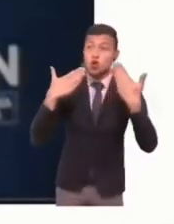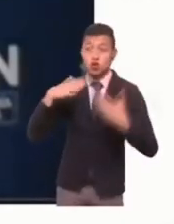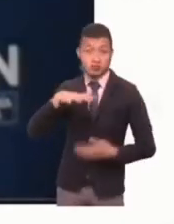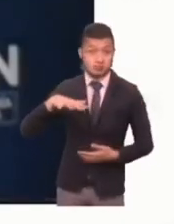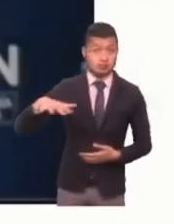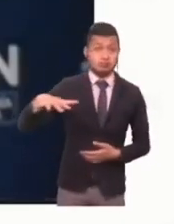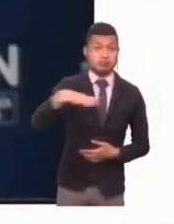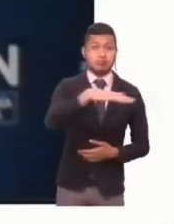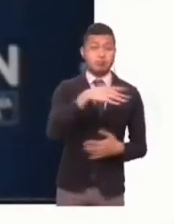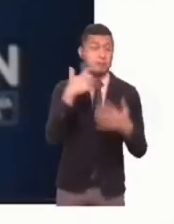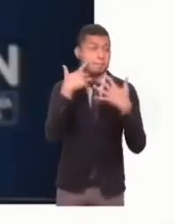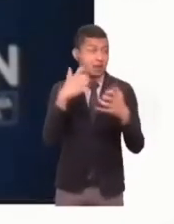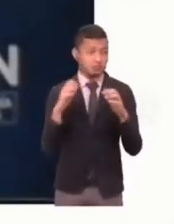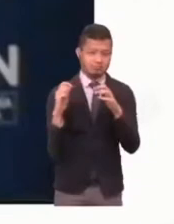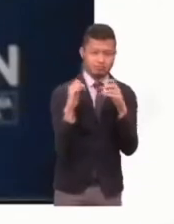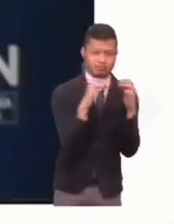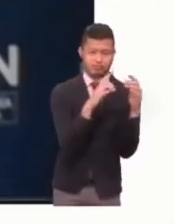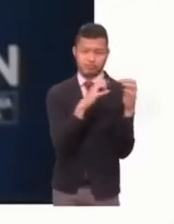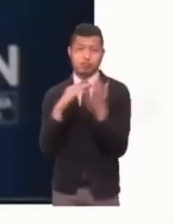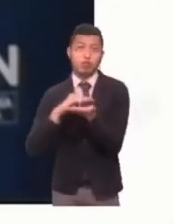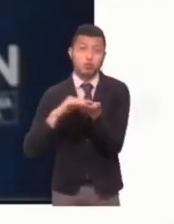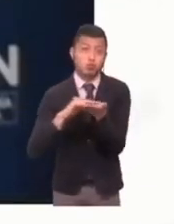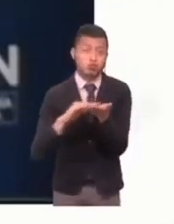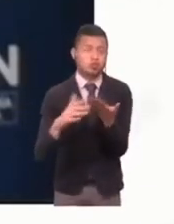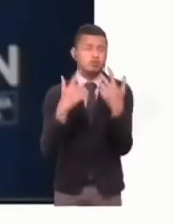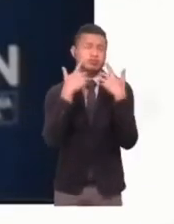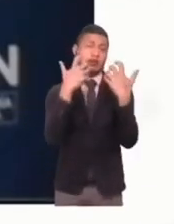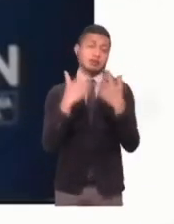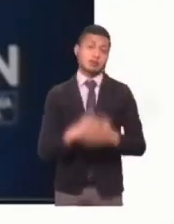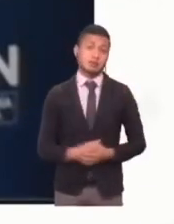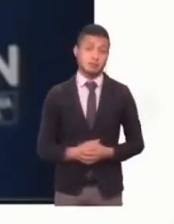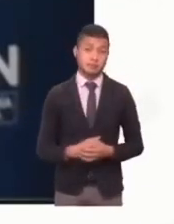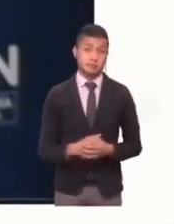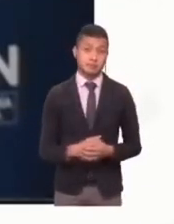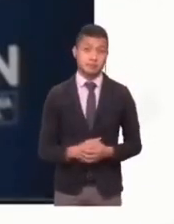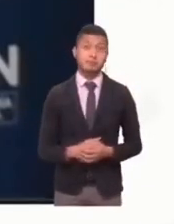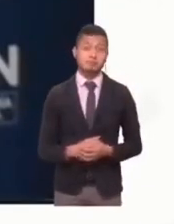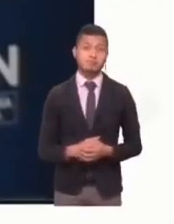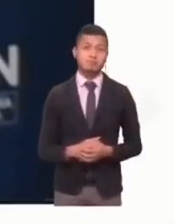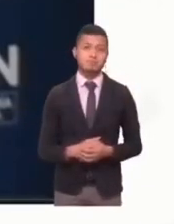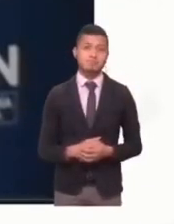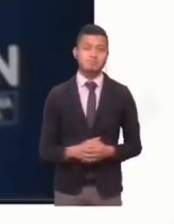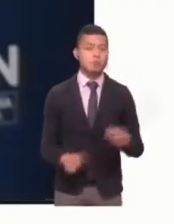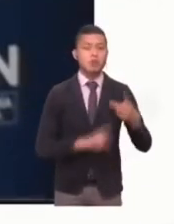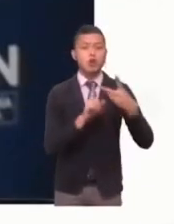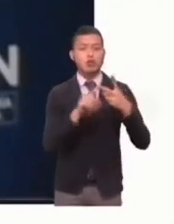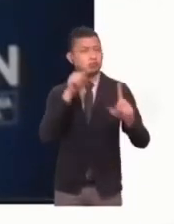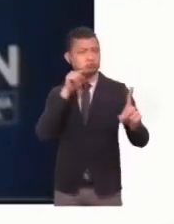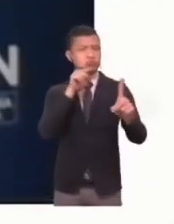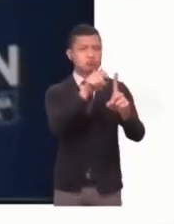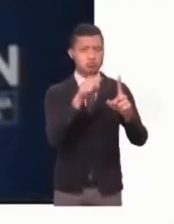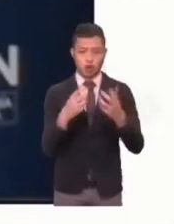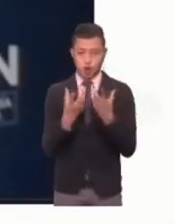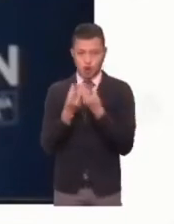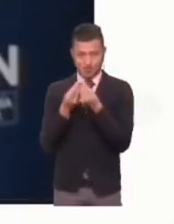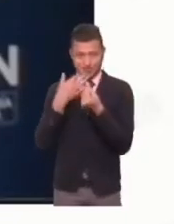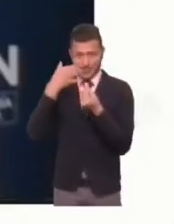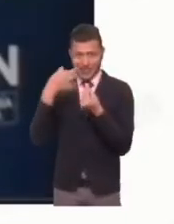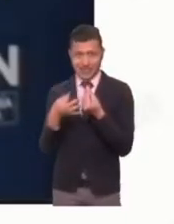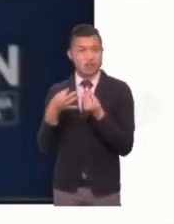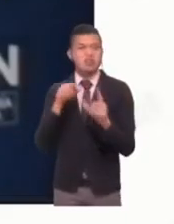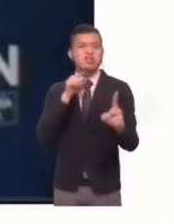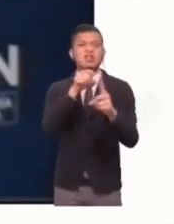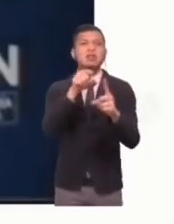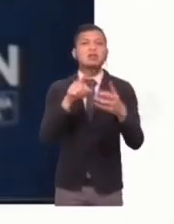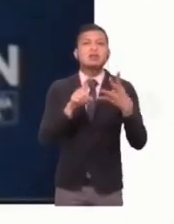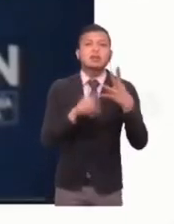en la superación del conflicto. Y por último, uno de los propósitos de la comisión, la generación de convivencia,